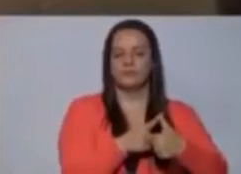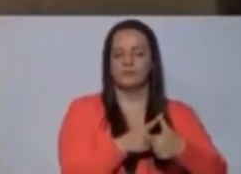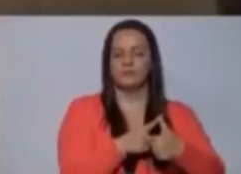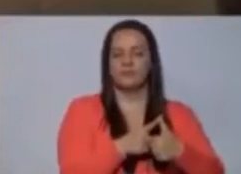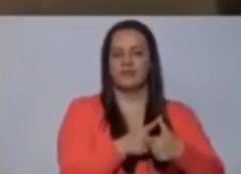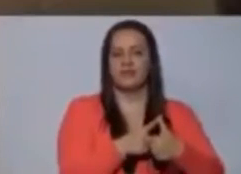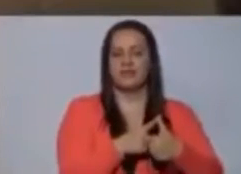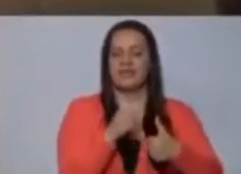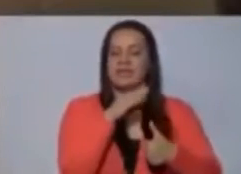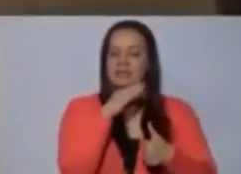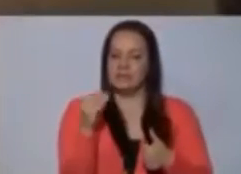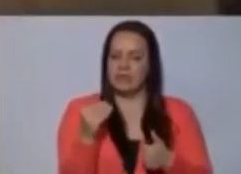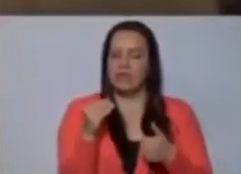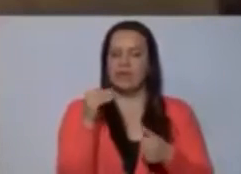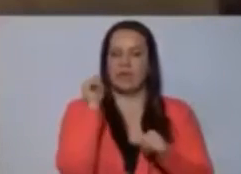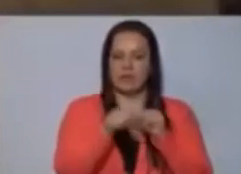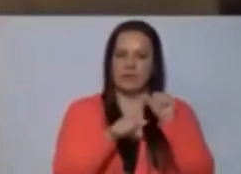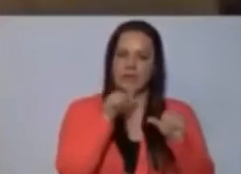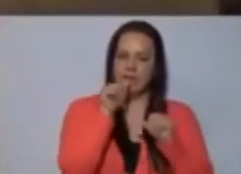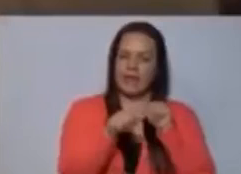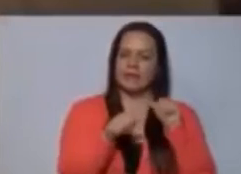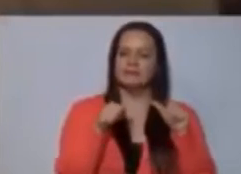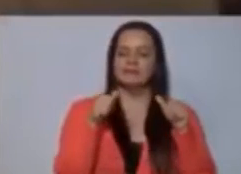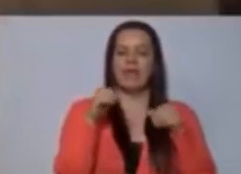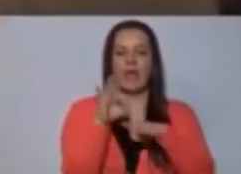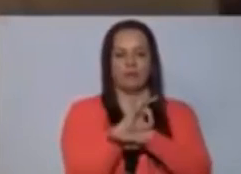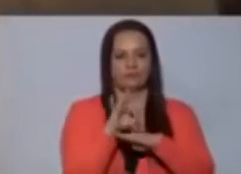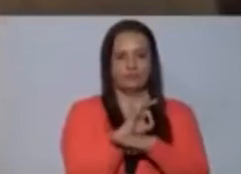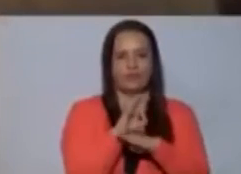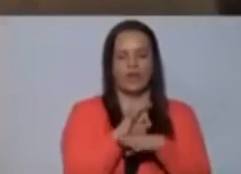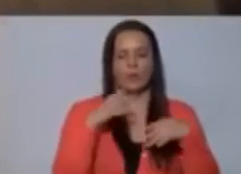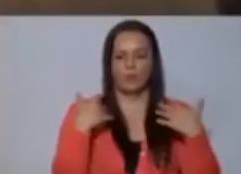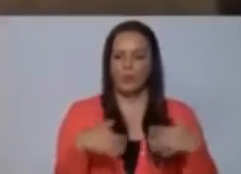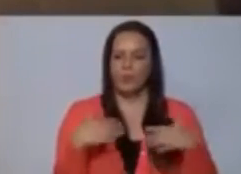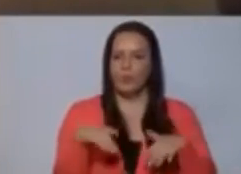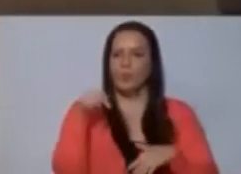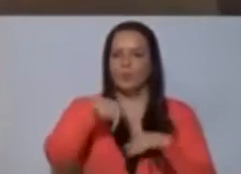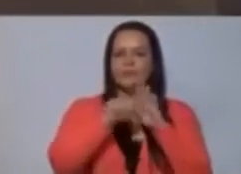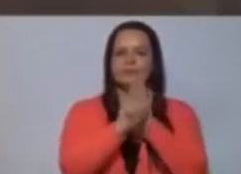de la diligencia con que ha funcionado este Parlamento.